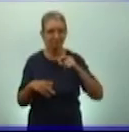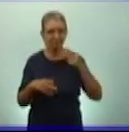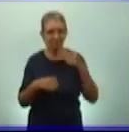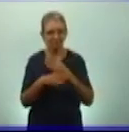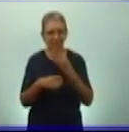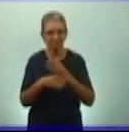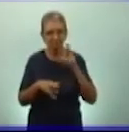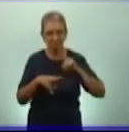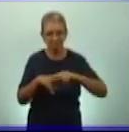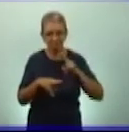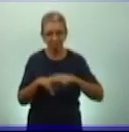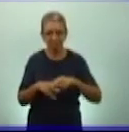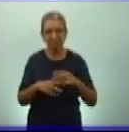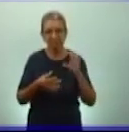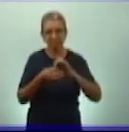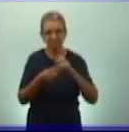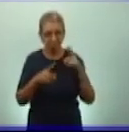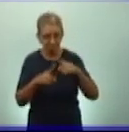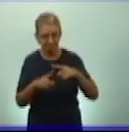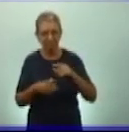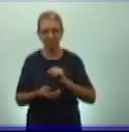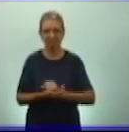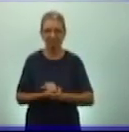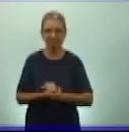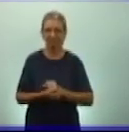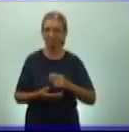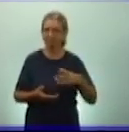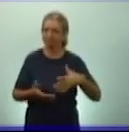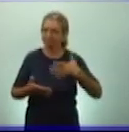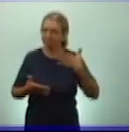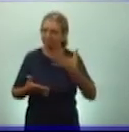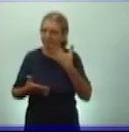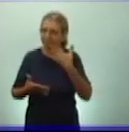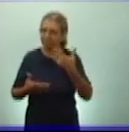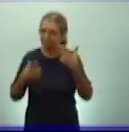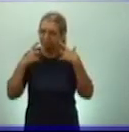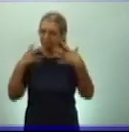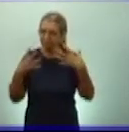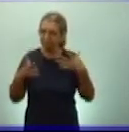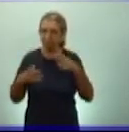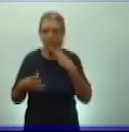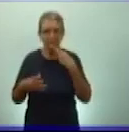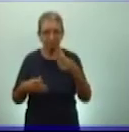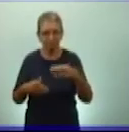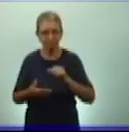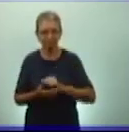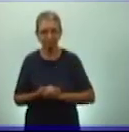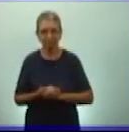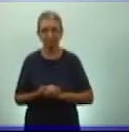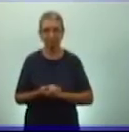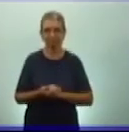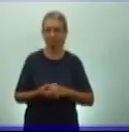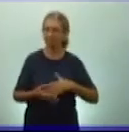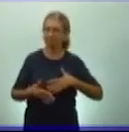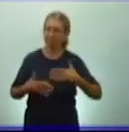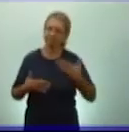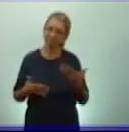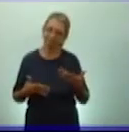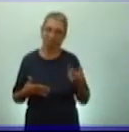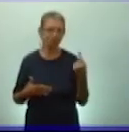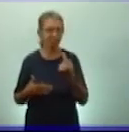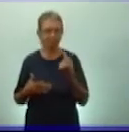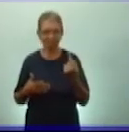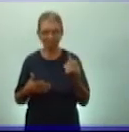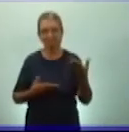por haber participado en el concurso y por la calidad de cada una de estas respuestas. Ha sido, muchachos, un placer para nosotros haber